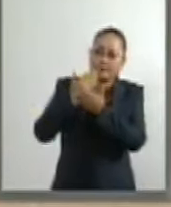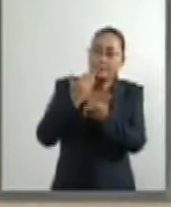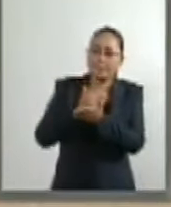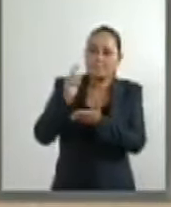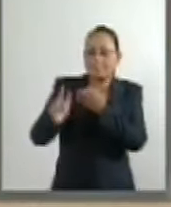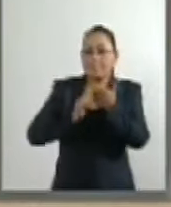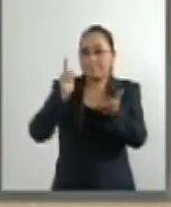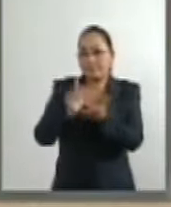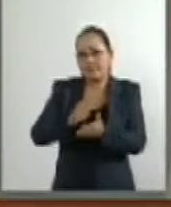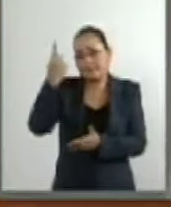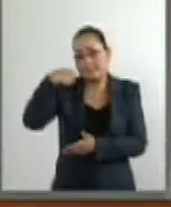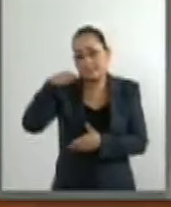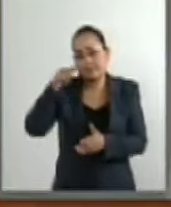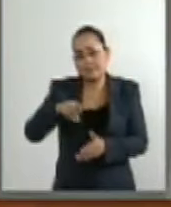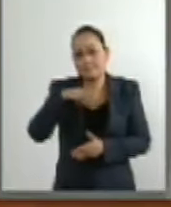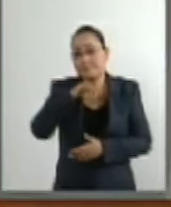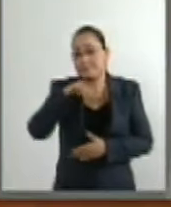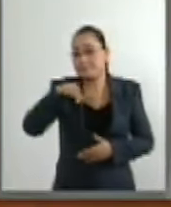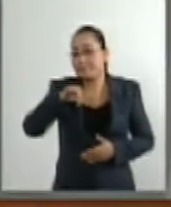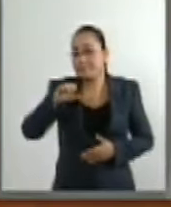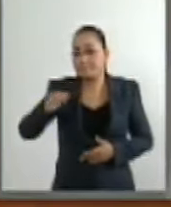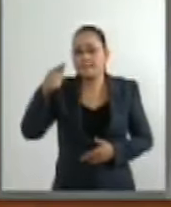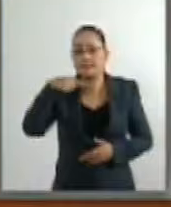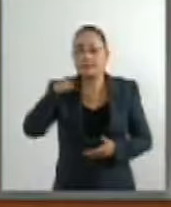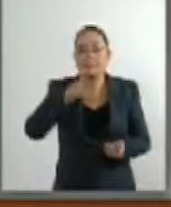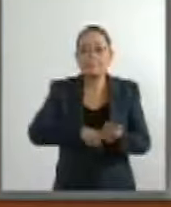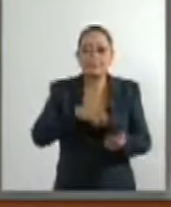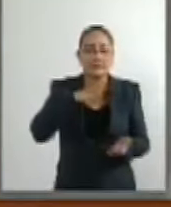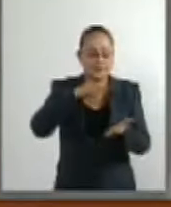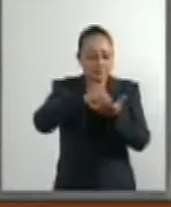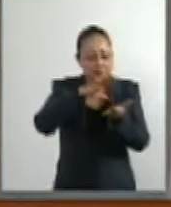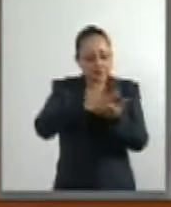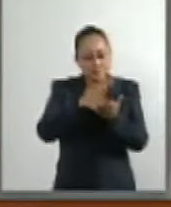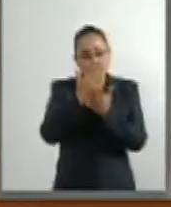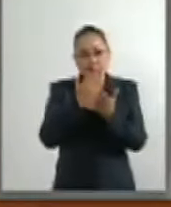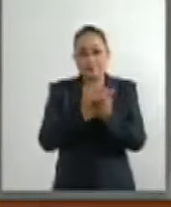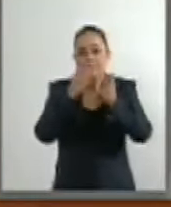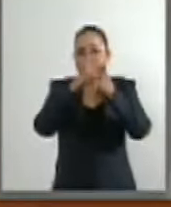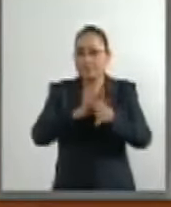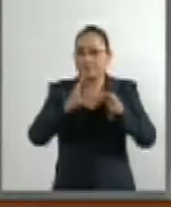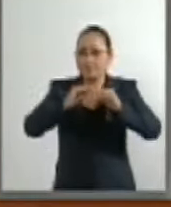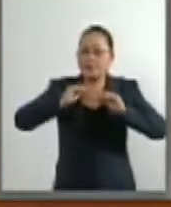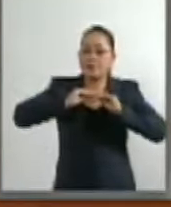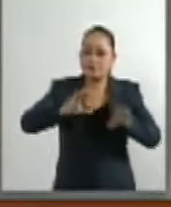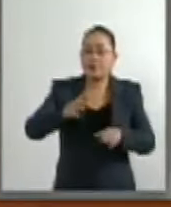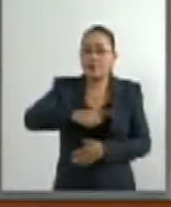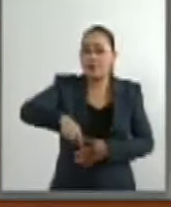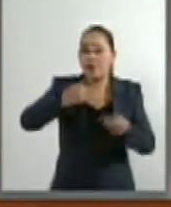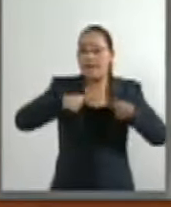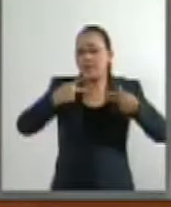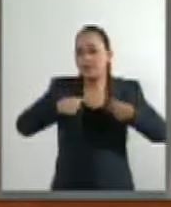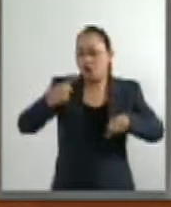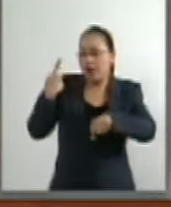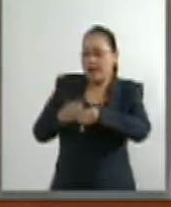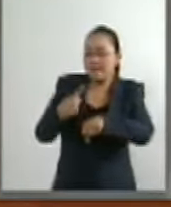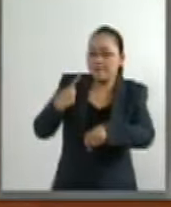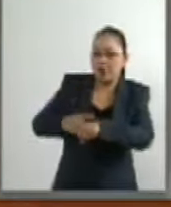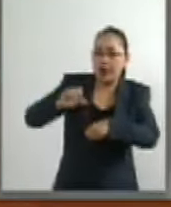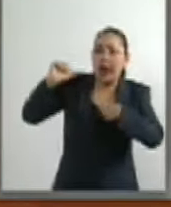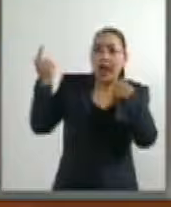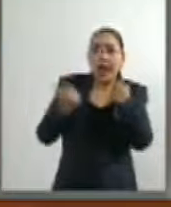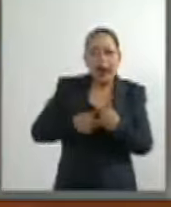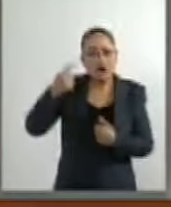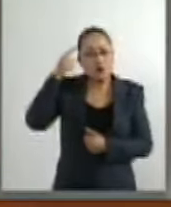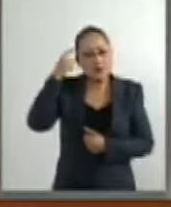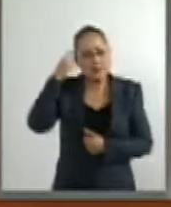Asistencia Social para establecer expresamente que las personas que padecen algún trastorno